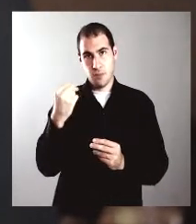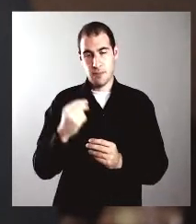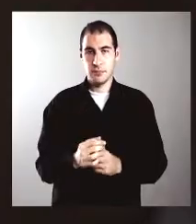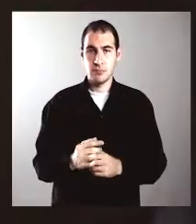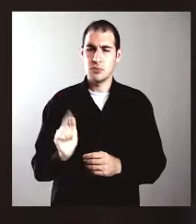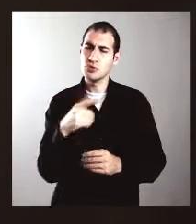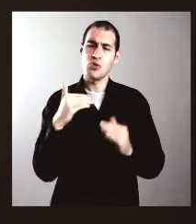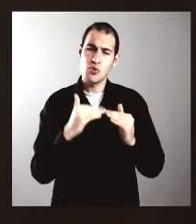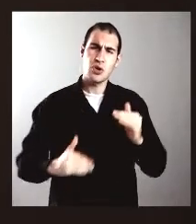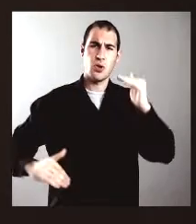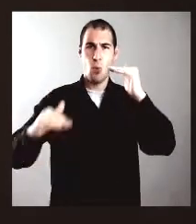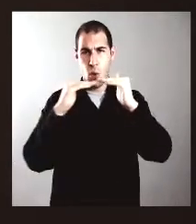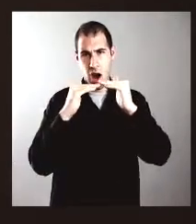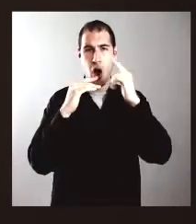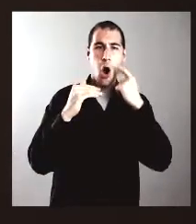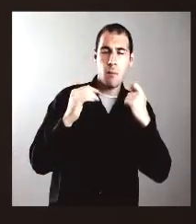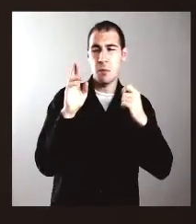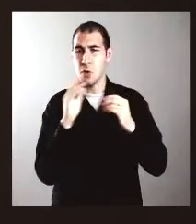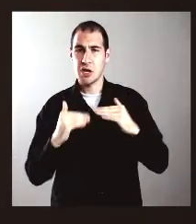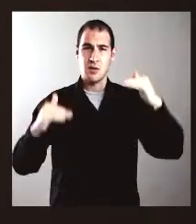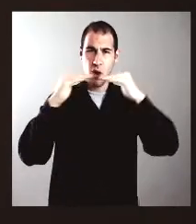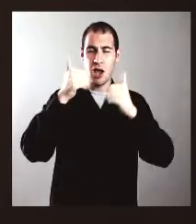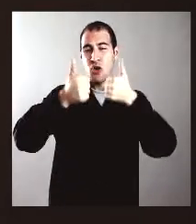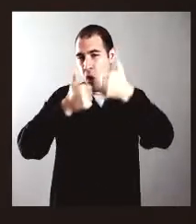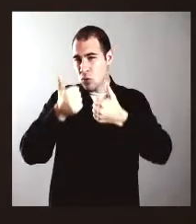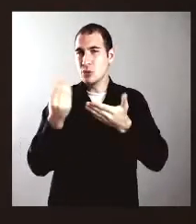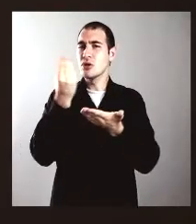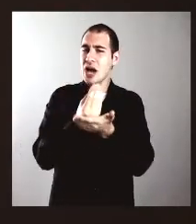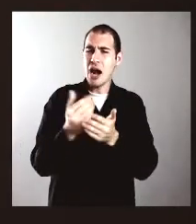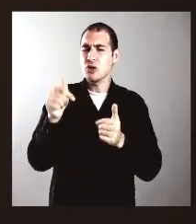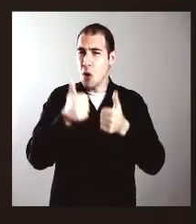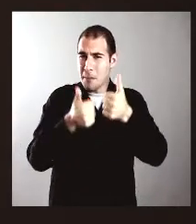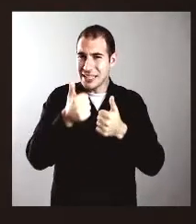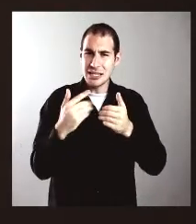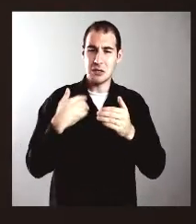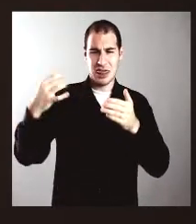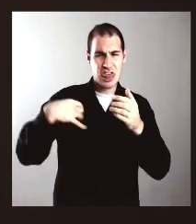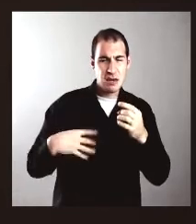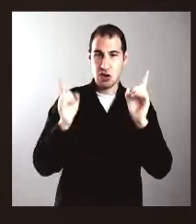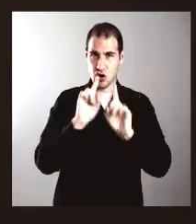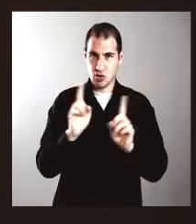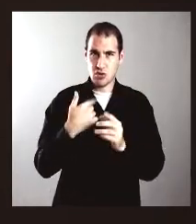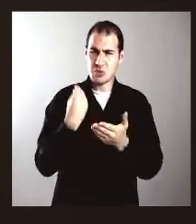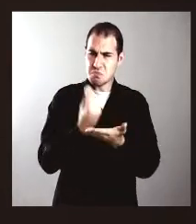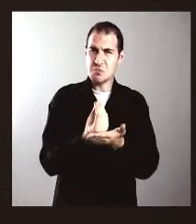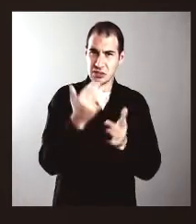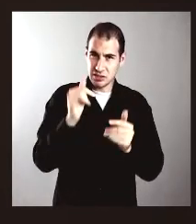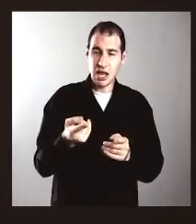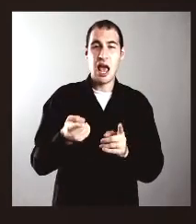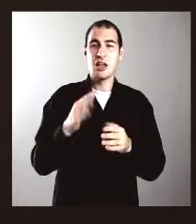las posiciones, ni en los concursos, ni en los cargos. Yo he sido consejera, he tenido una participación